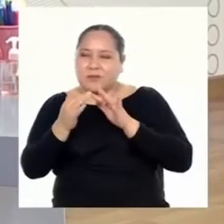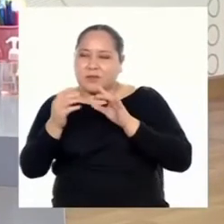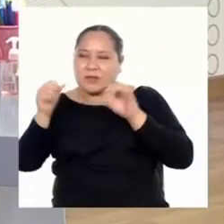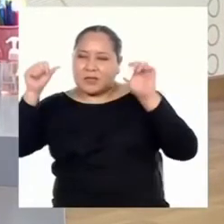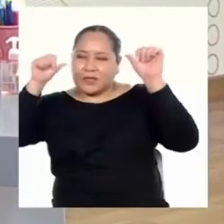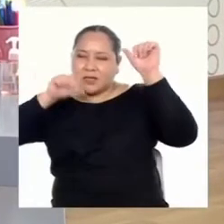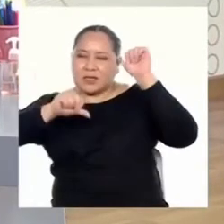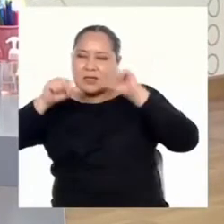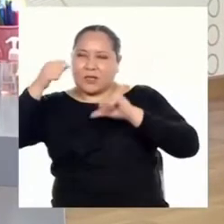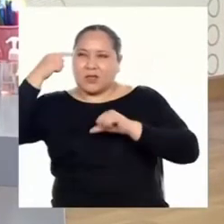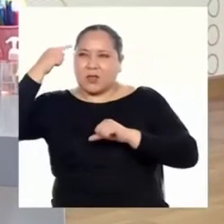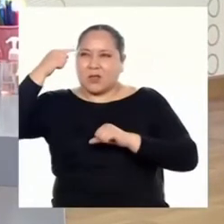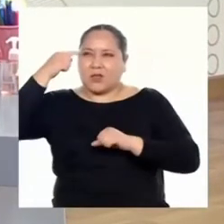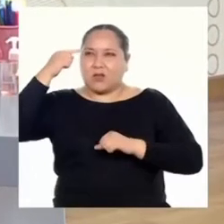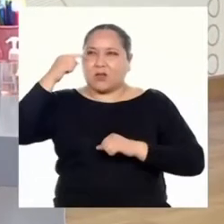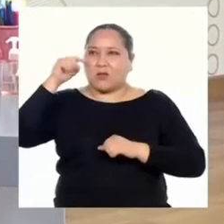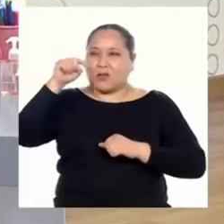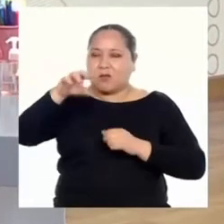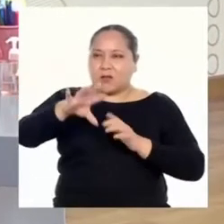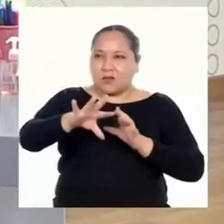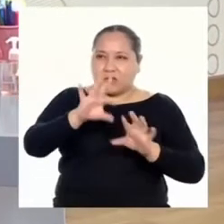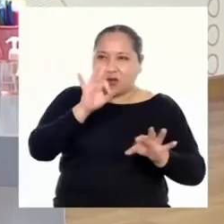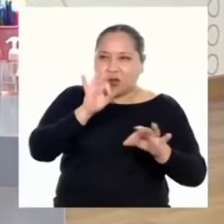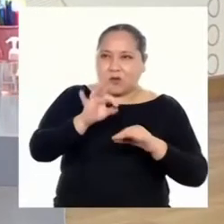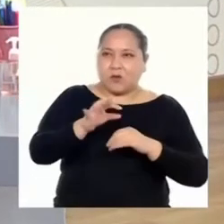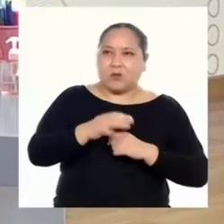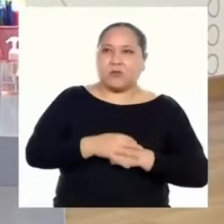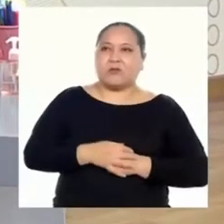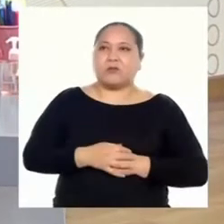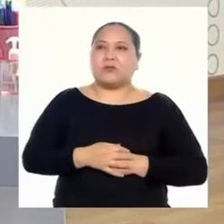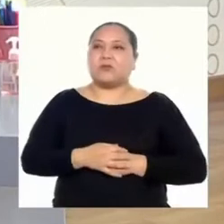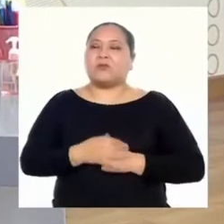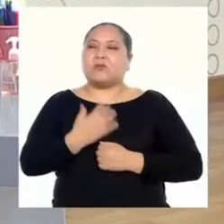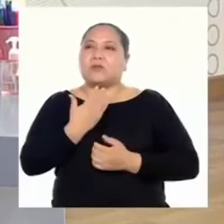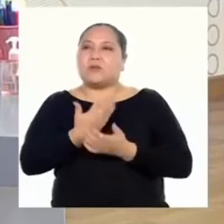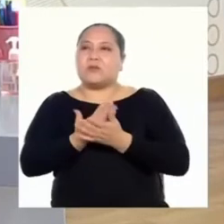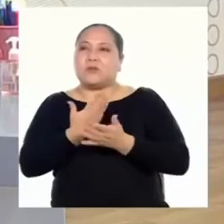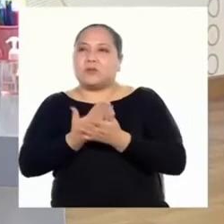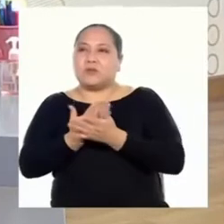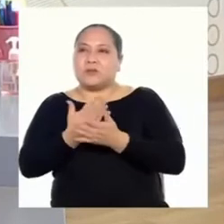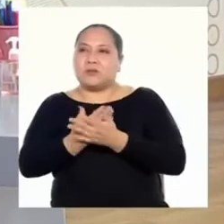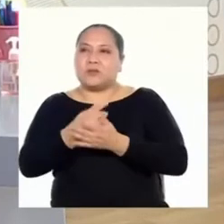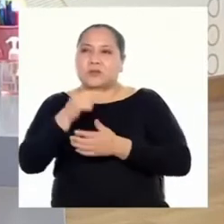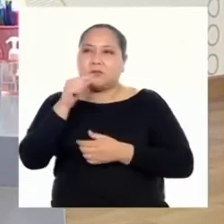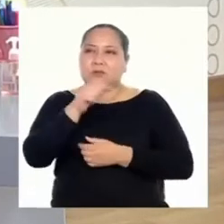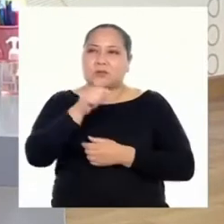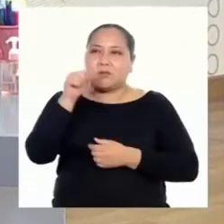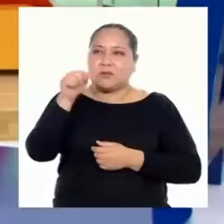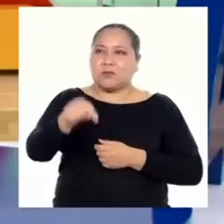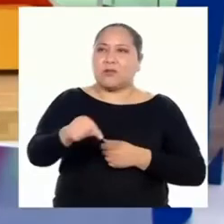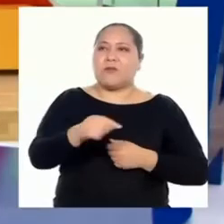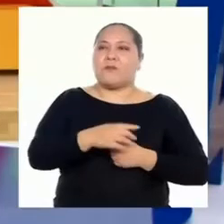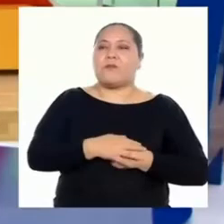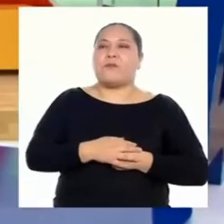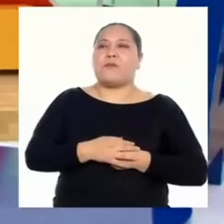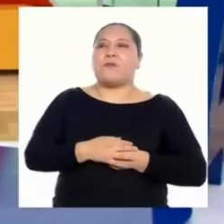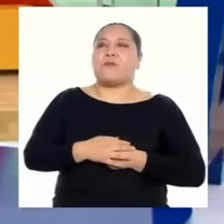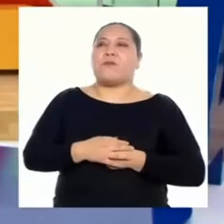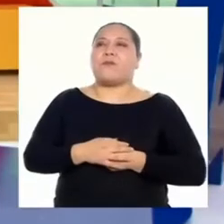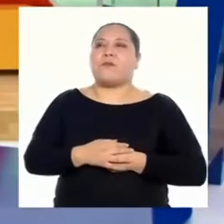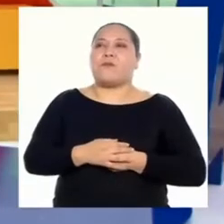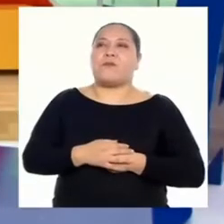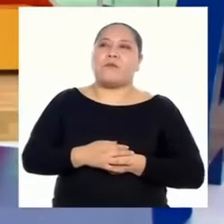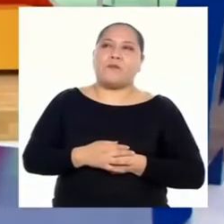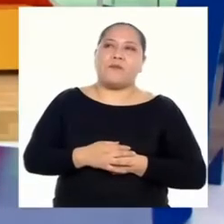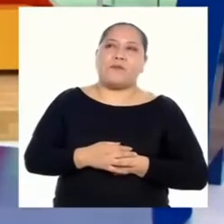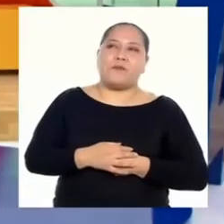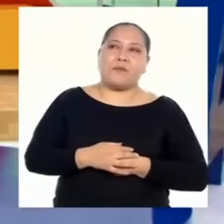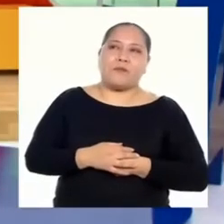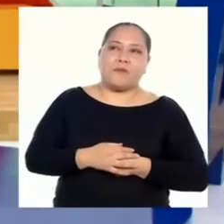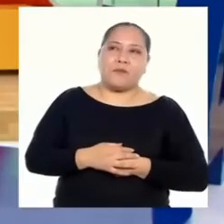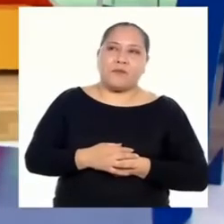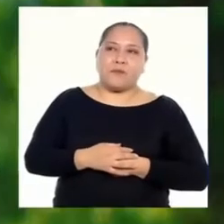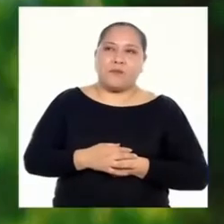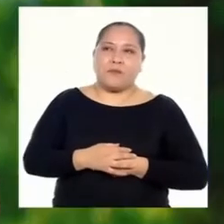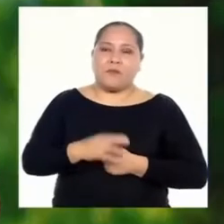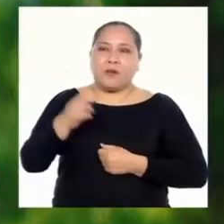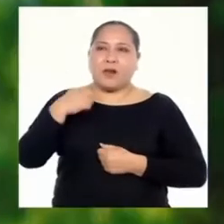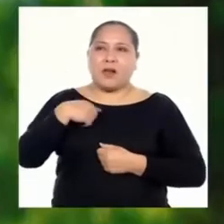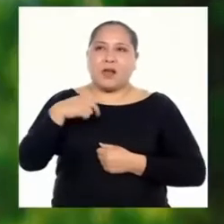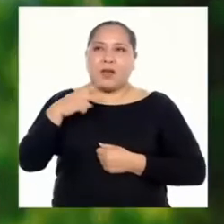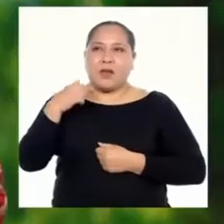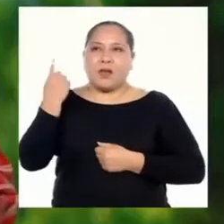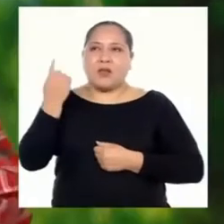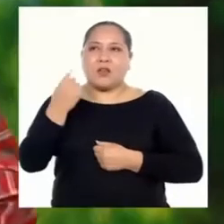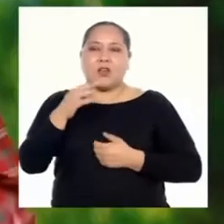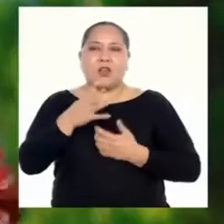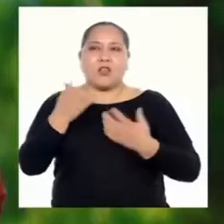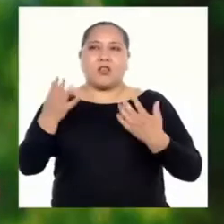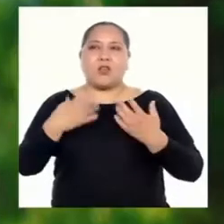científico un poco loco. A ver si lo encuentro. ¡Probemos con este! ¿Qué? ¿Enlace en vivo?